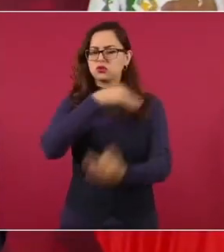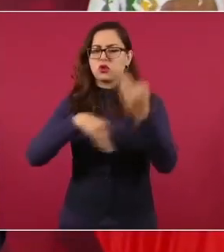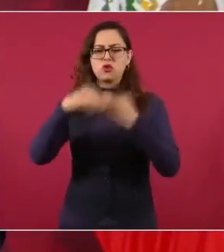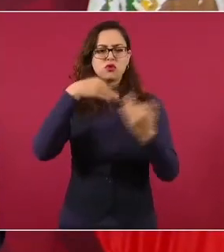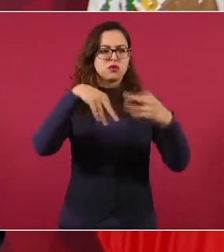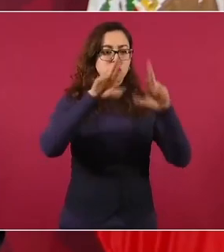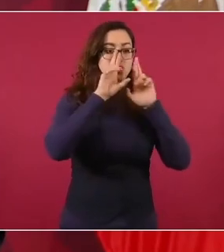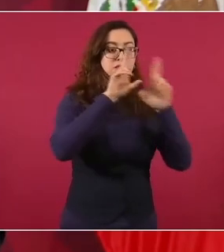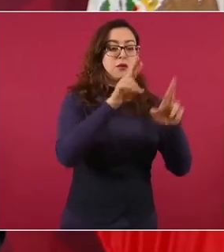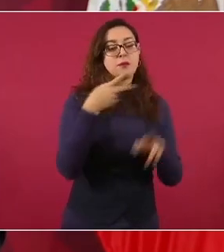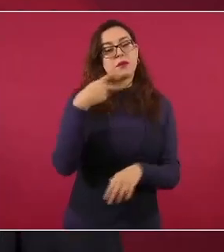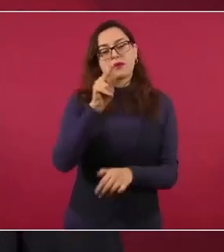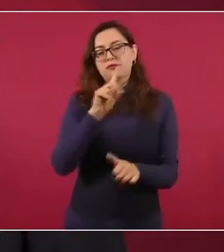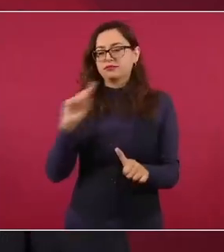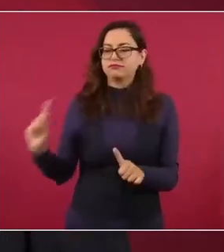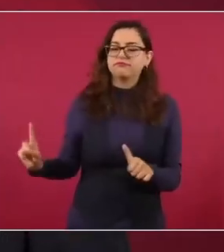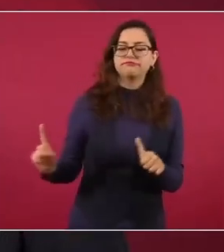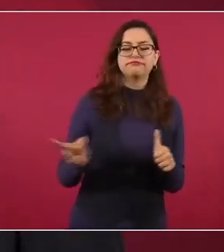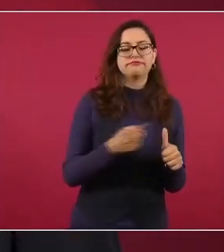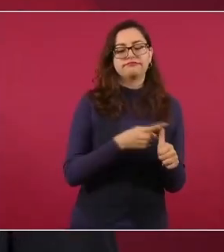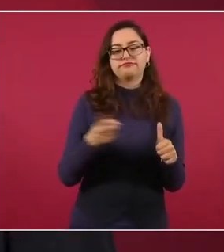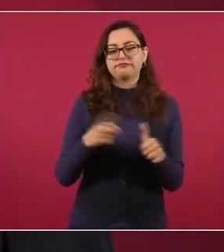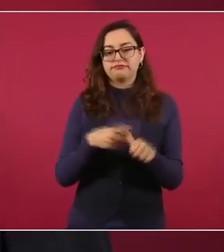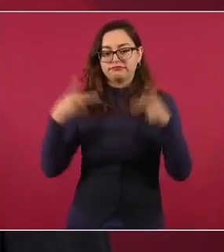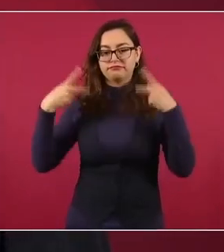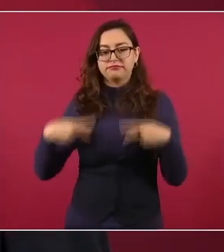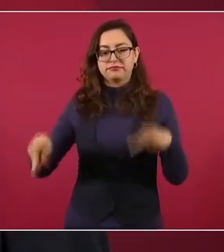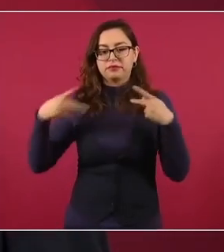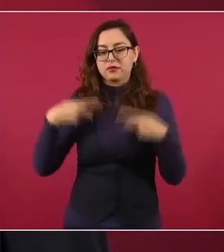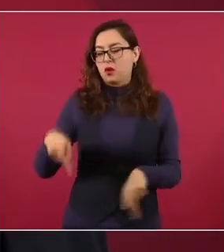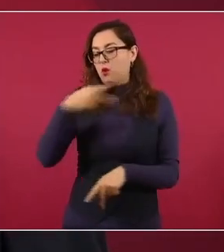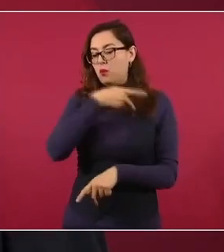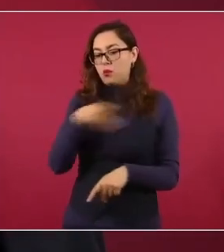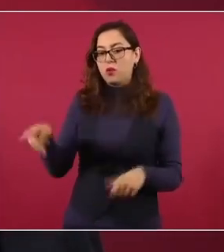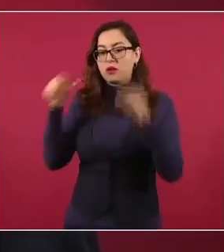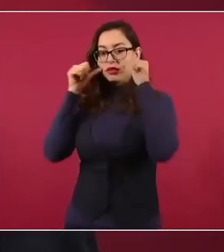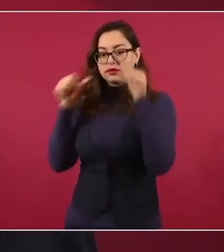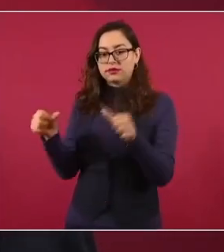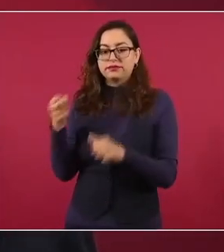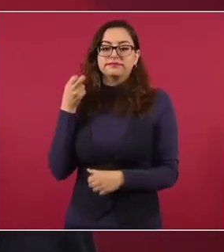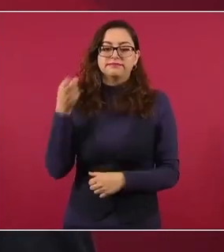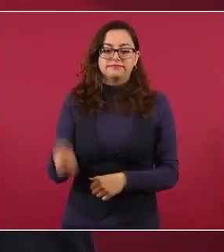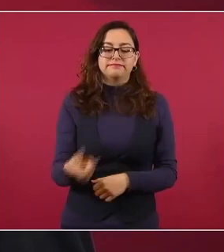y eso me llena de satisfacción.